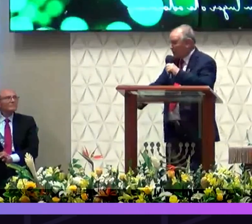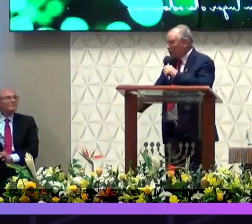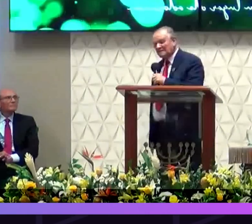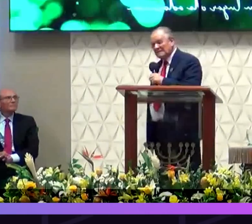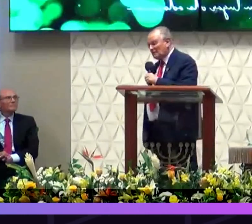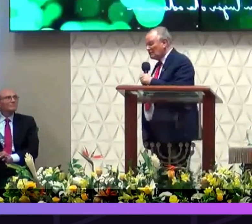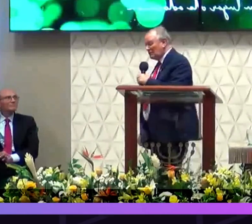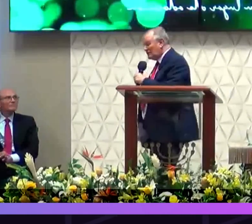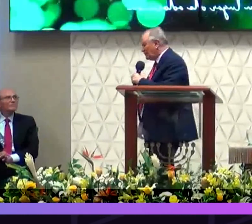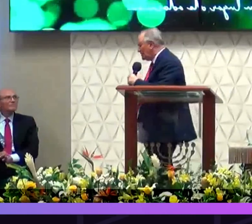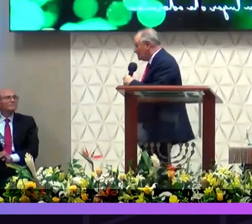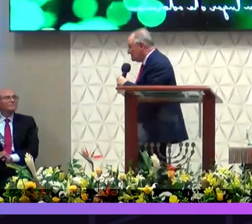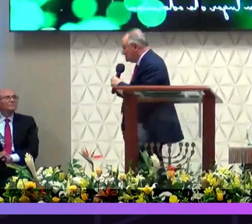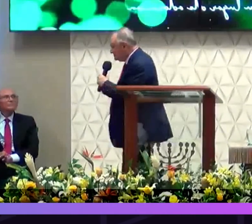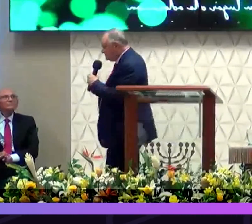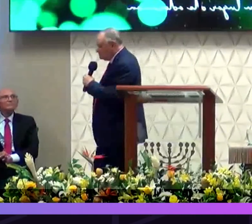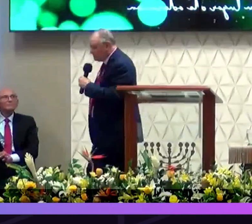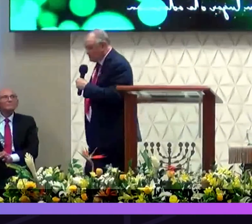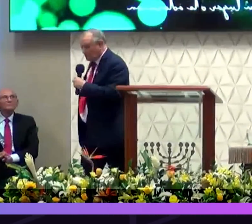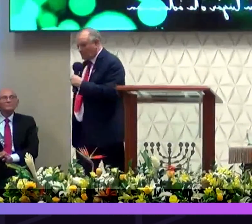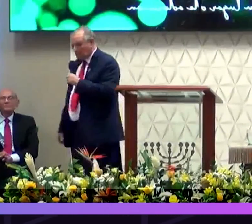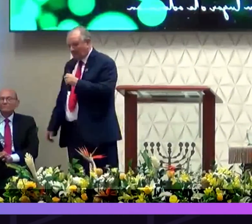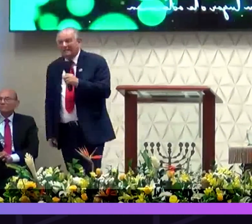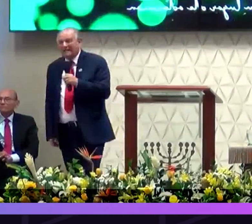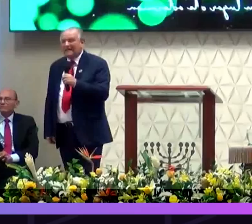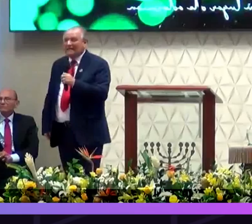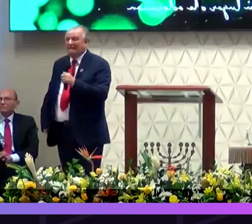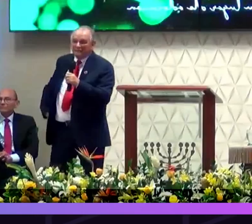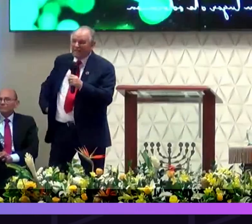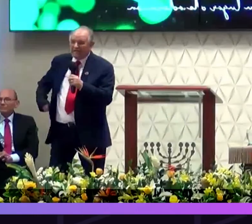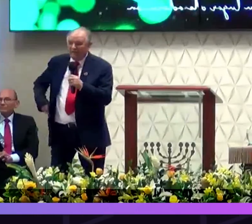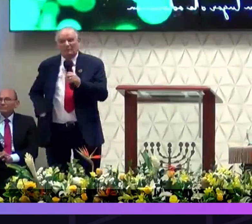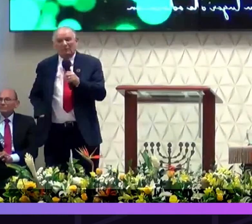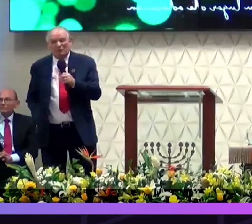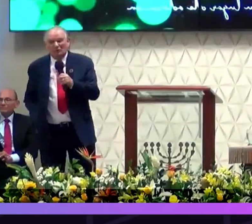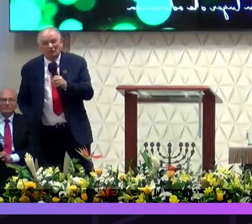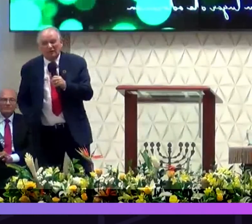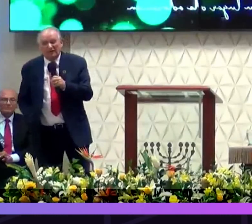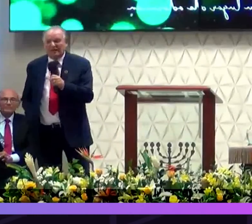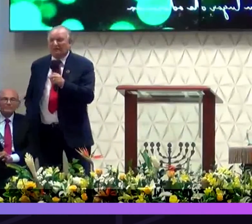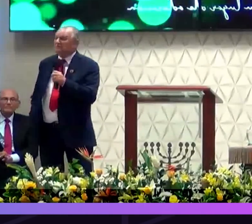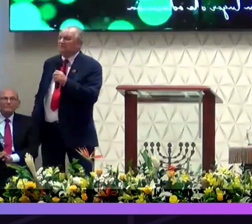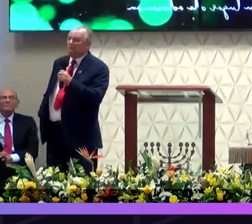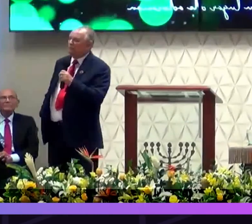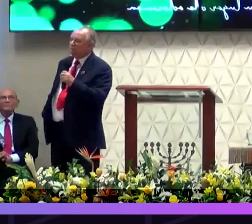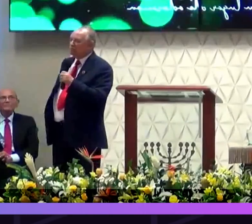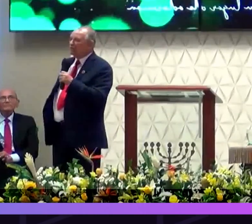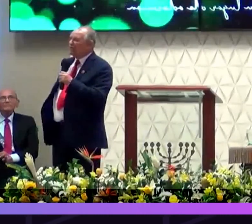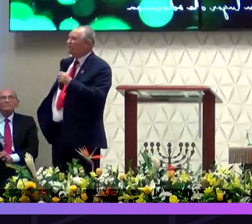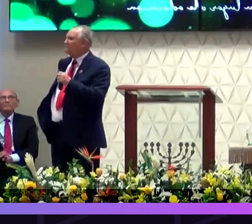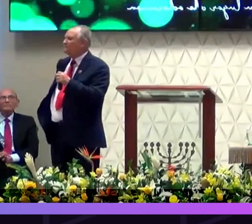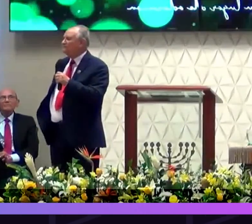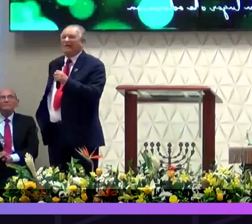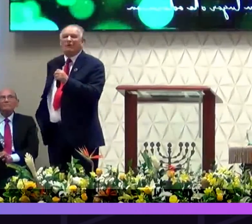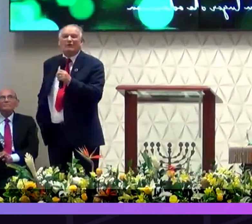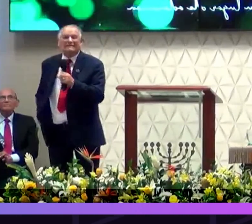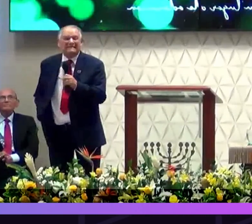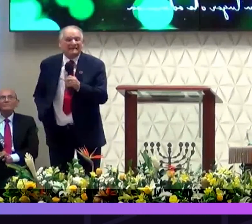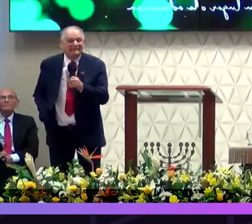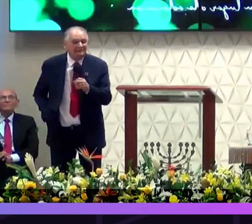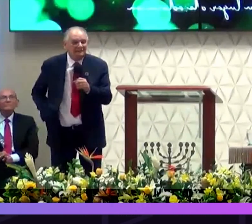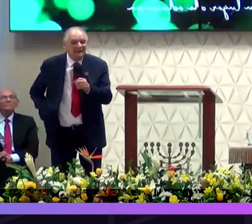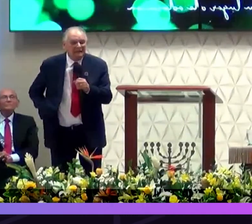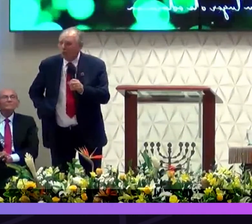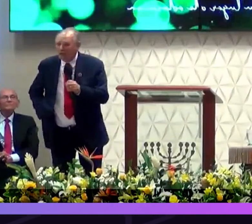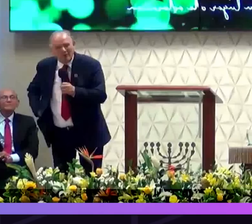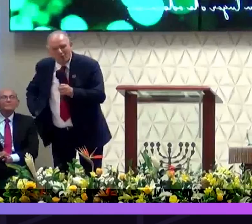profundices y le creas a lo que Dios te ha dicho a través de este mensaje y le creas y pongas por obra a lo que Dios viene